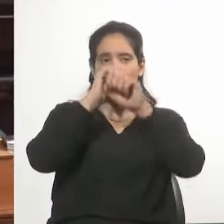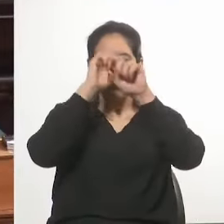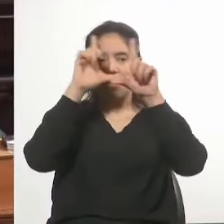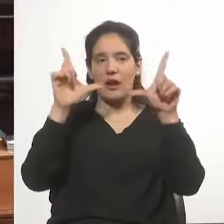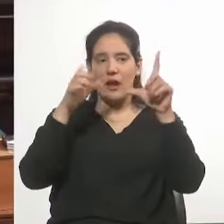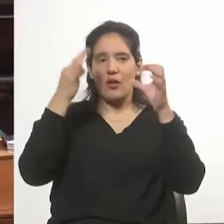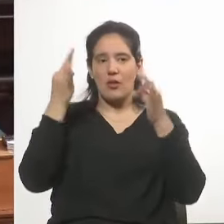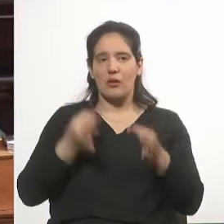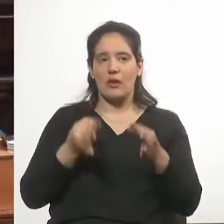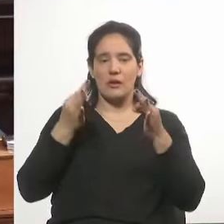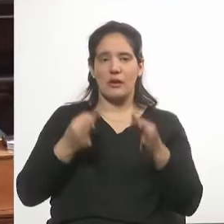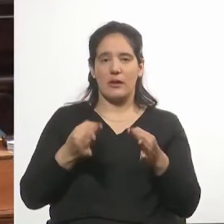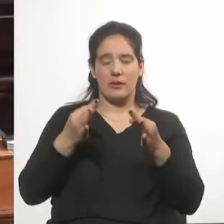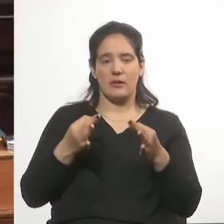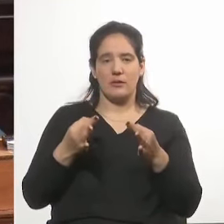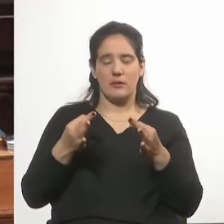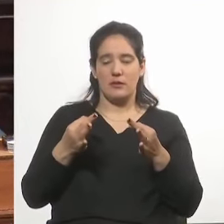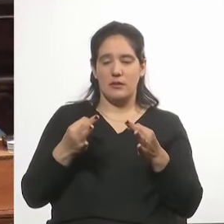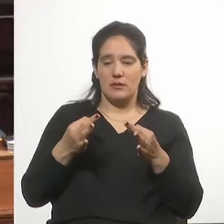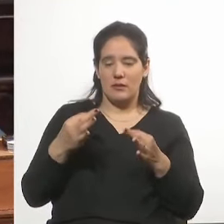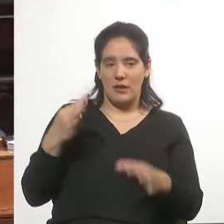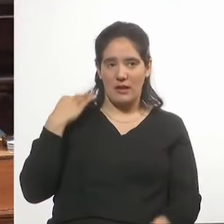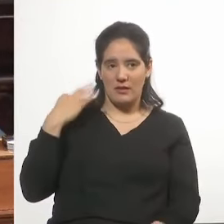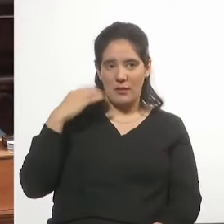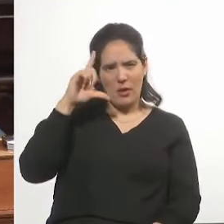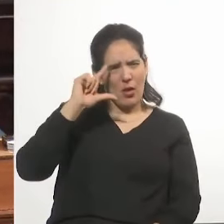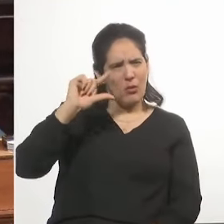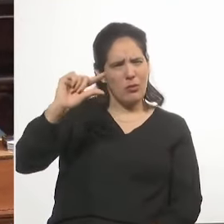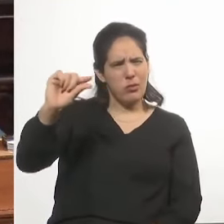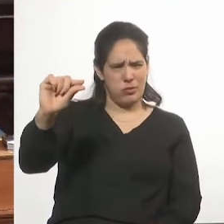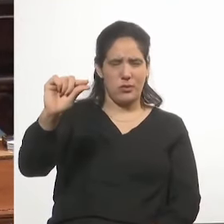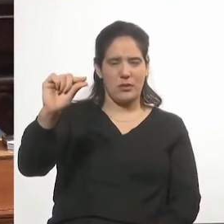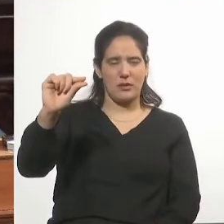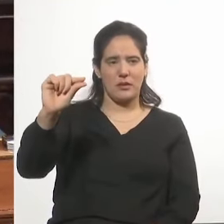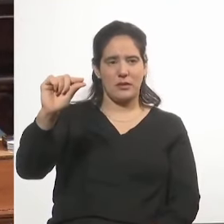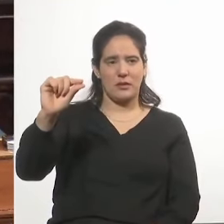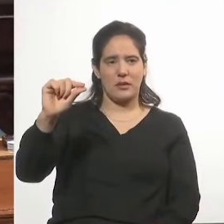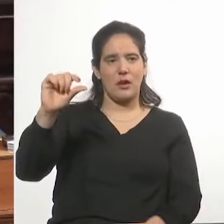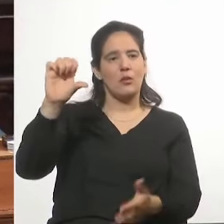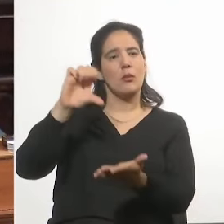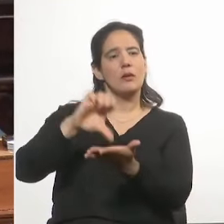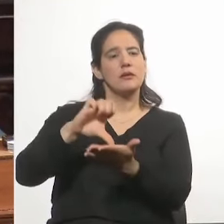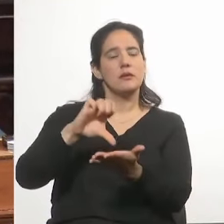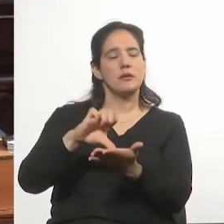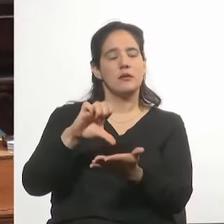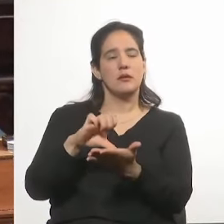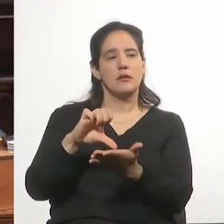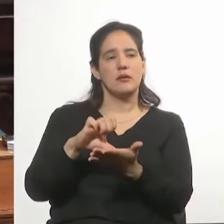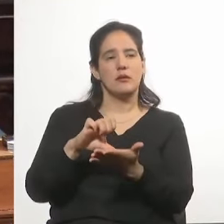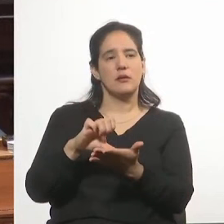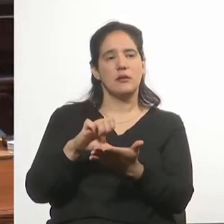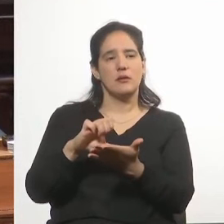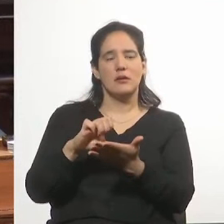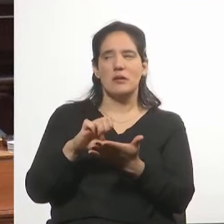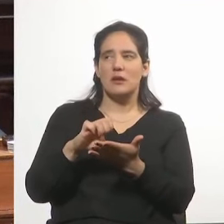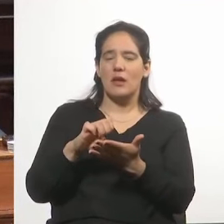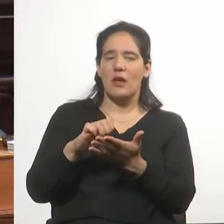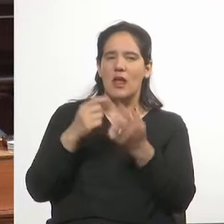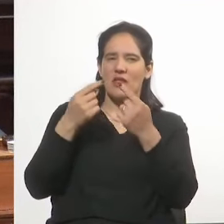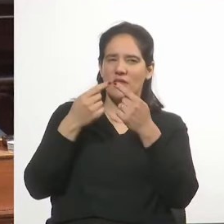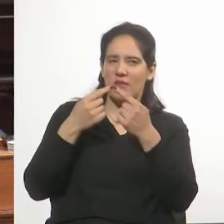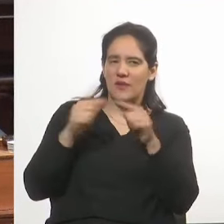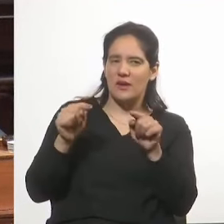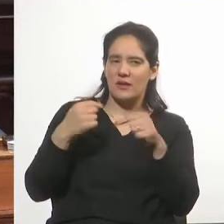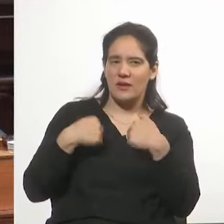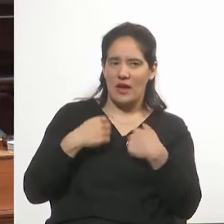con la realidad que se vive en esas tierras tan lejanas, en un país tan extraño al